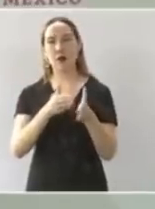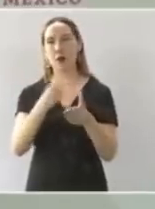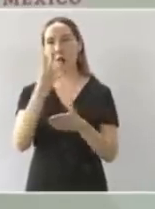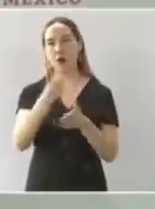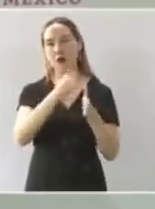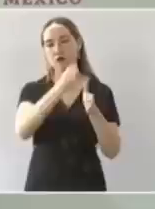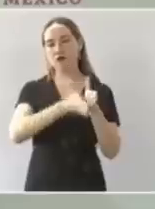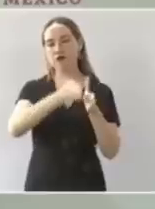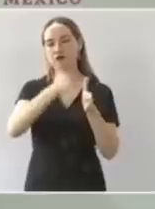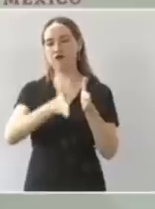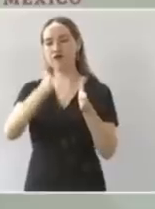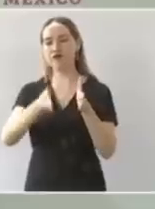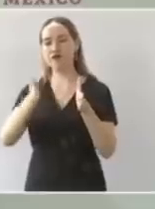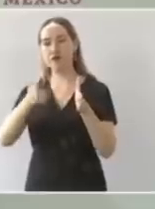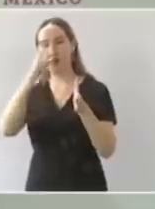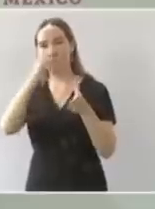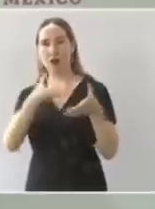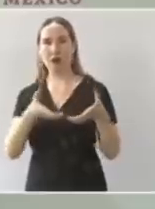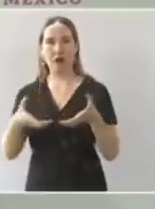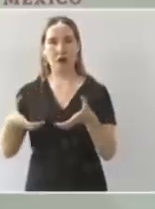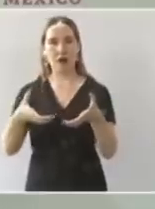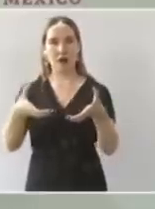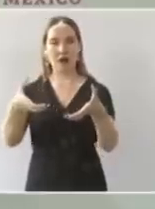carretera de